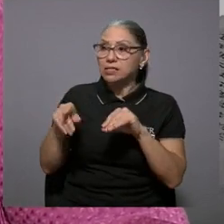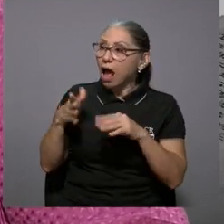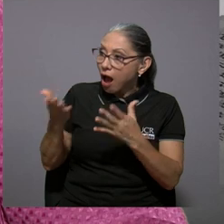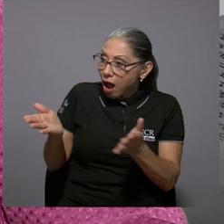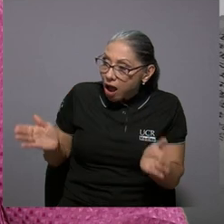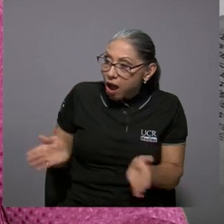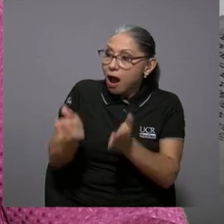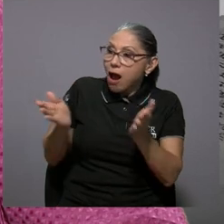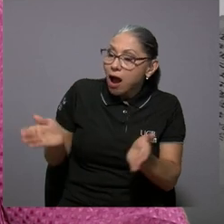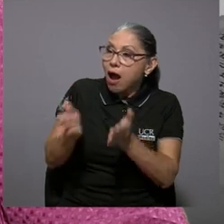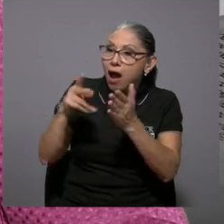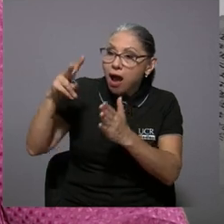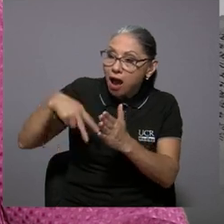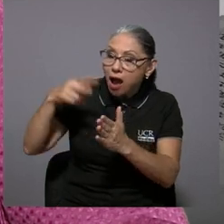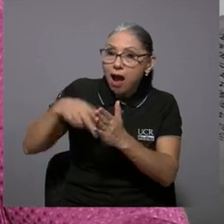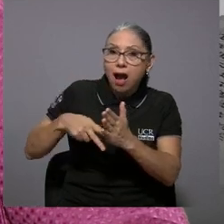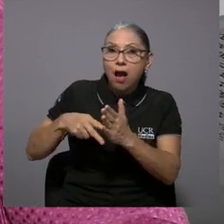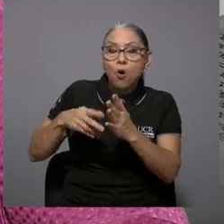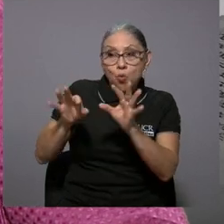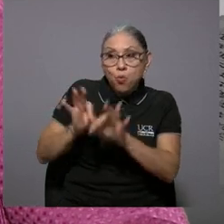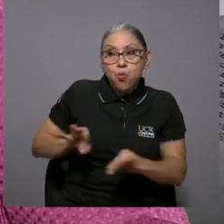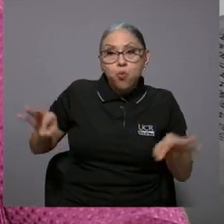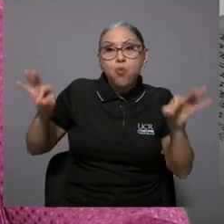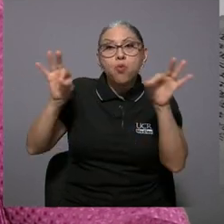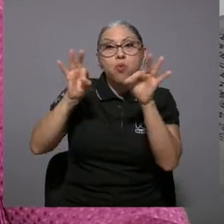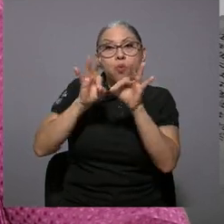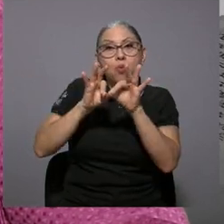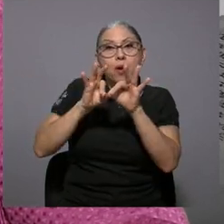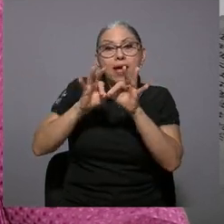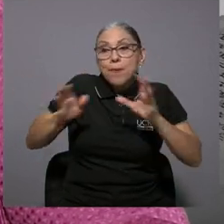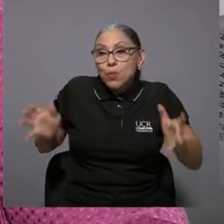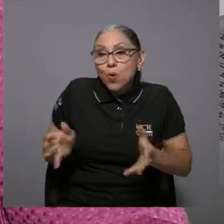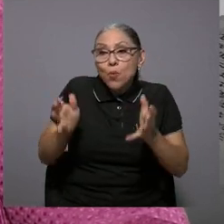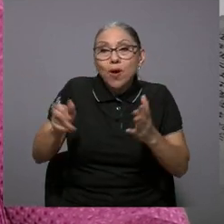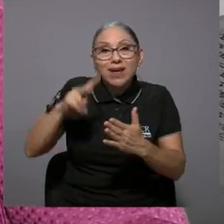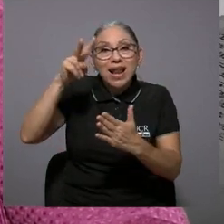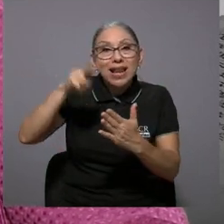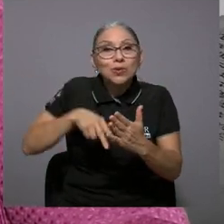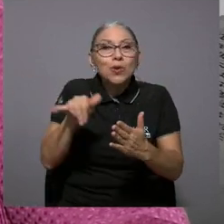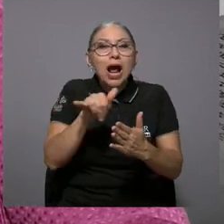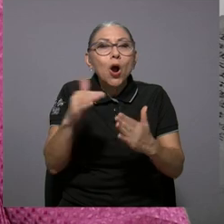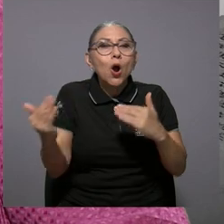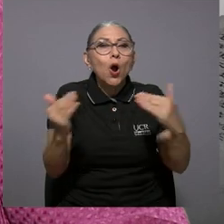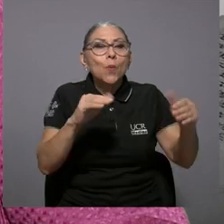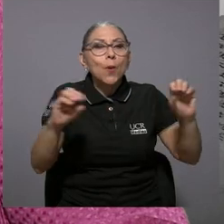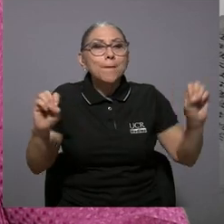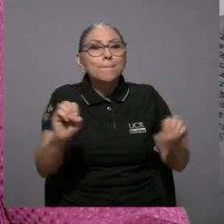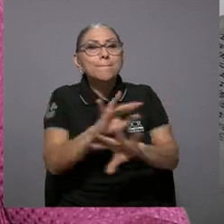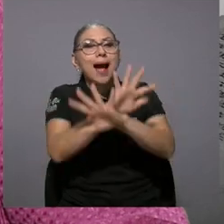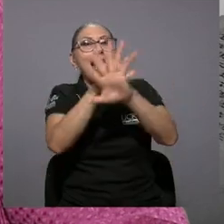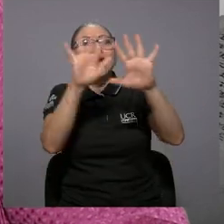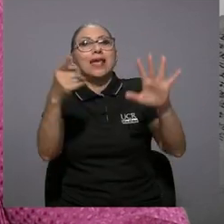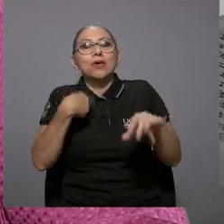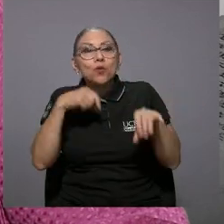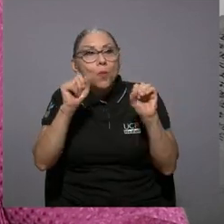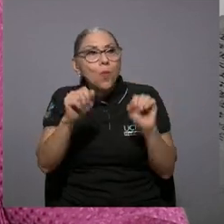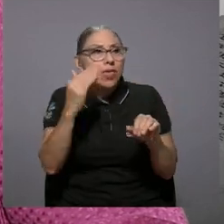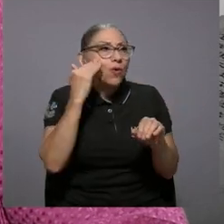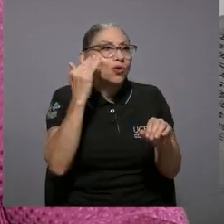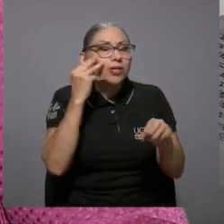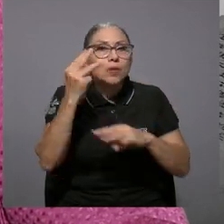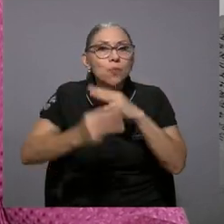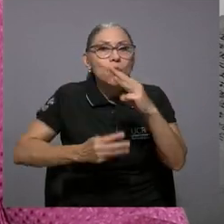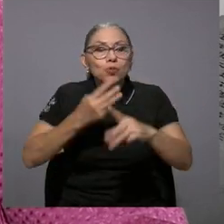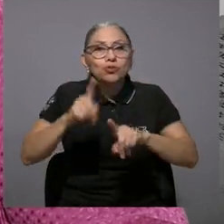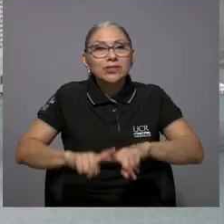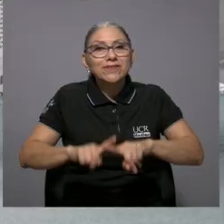escuela que valore leer, que promueva la lectura como una magia que lo adentra a uno en mundos